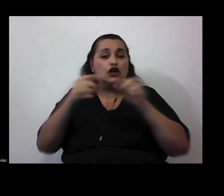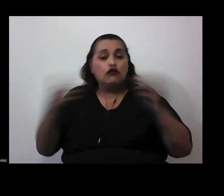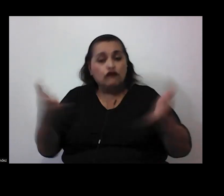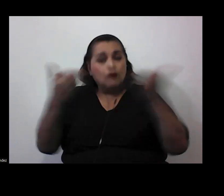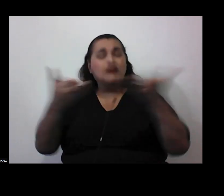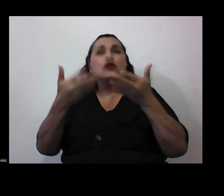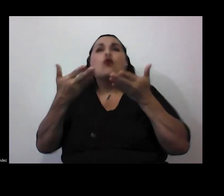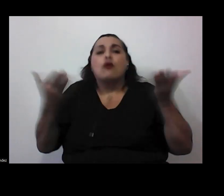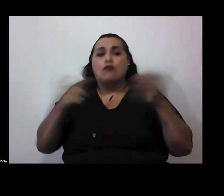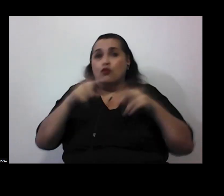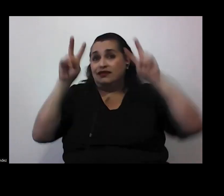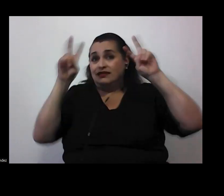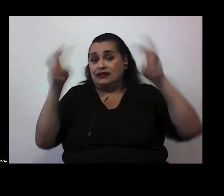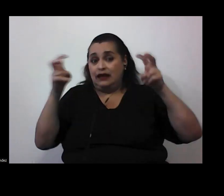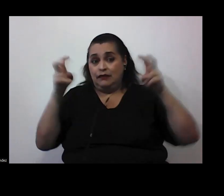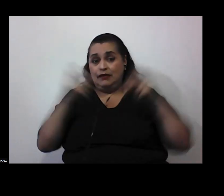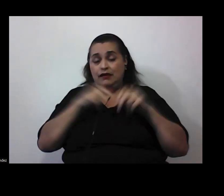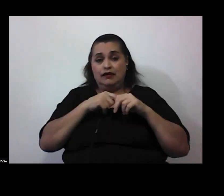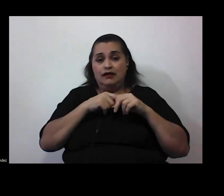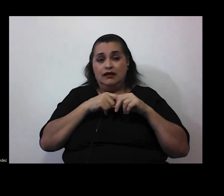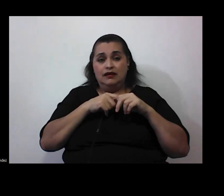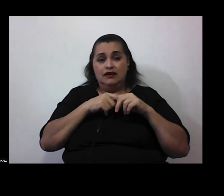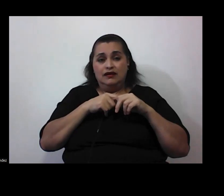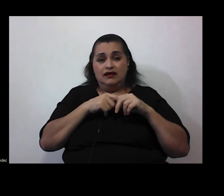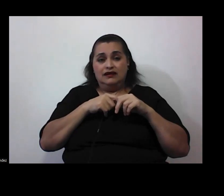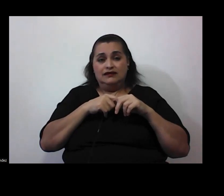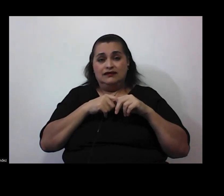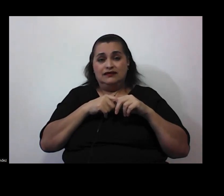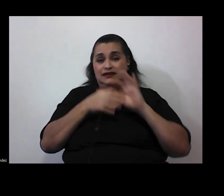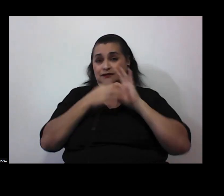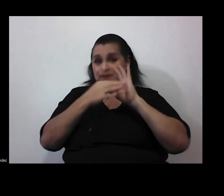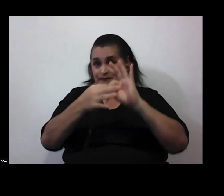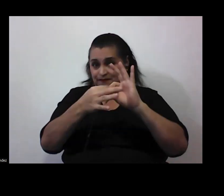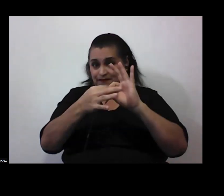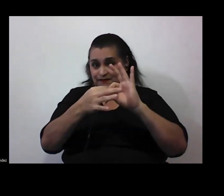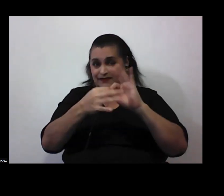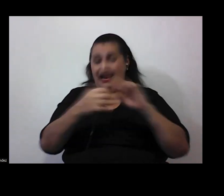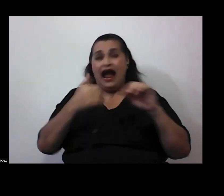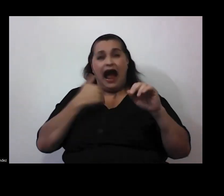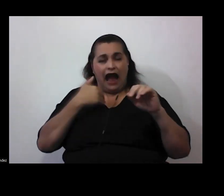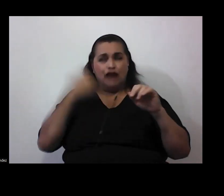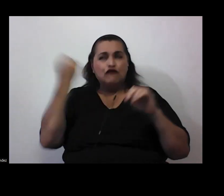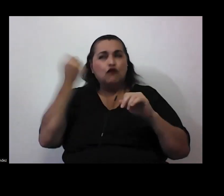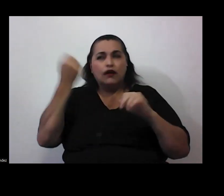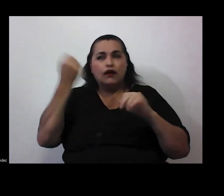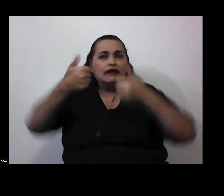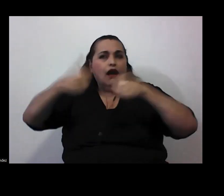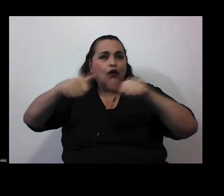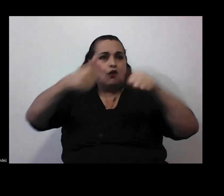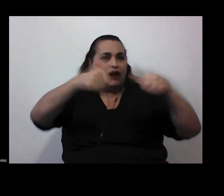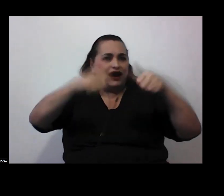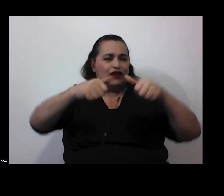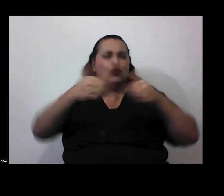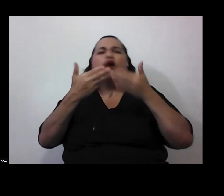hace no es un tema sobre el cual justamente haya un fuerte consenso acerca de qué es y